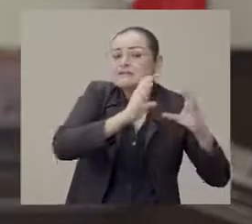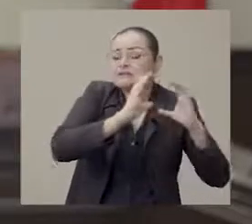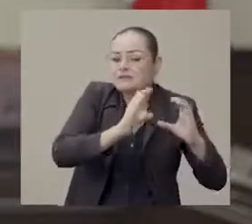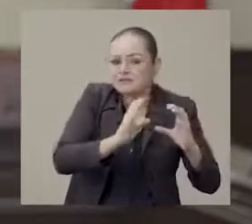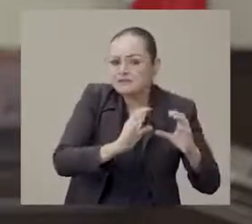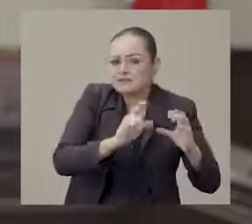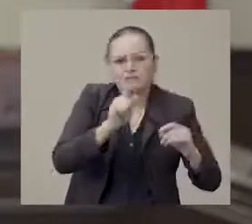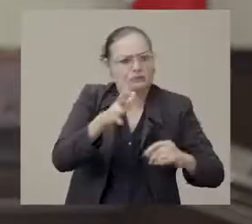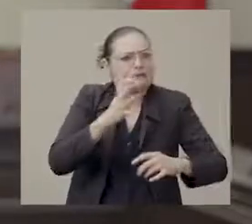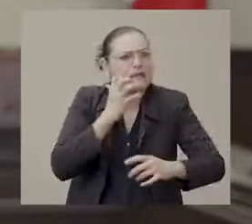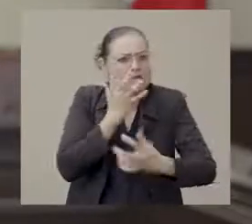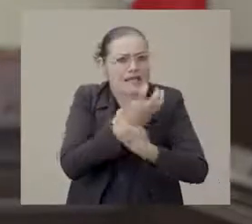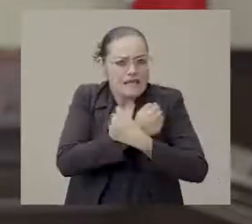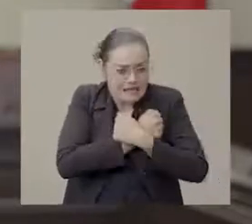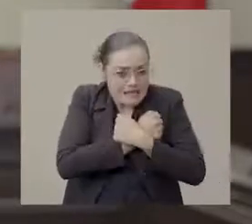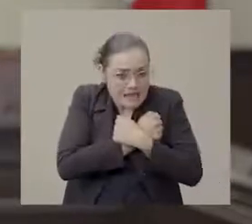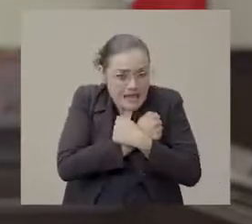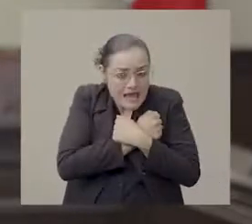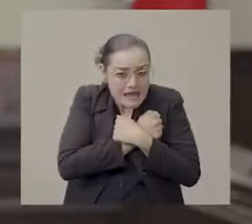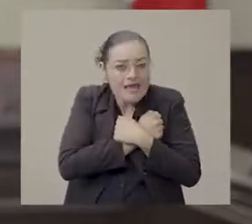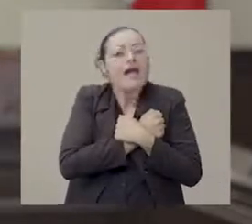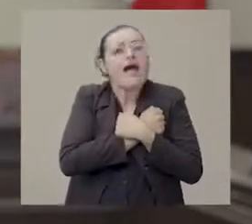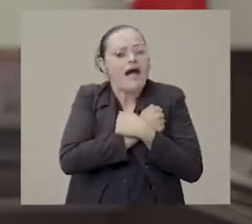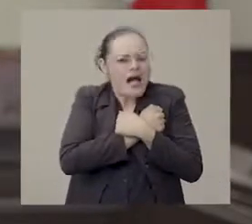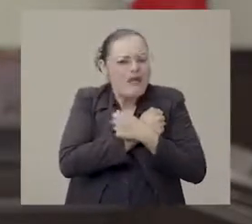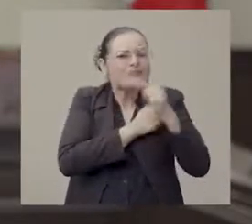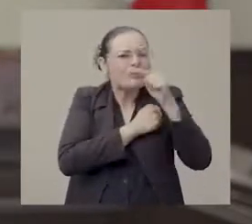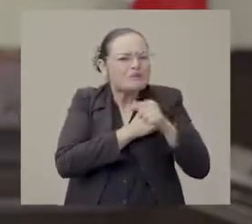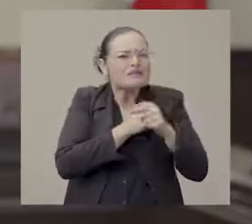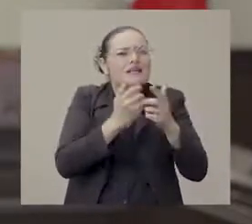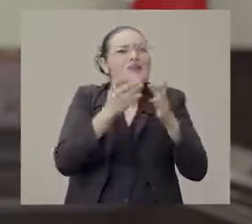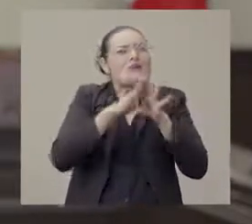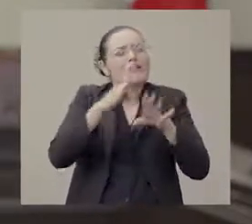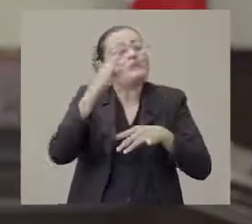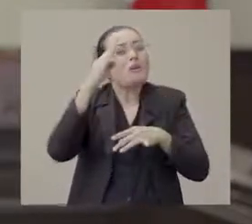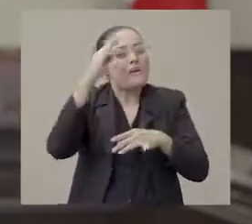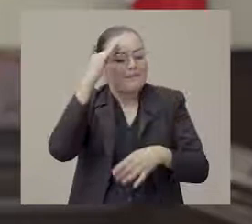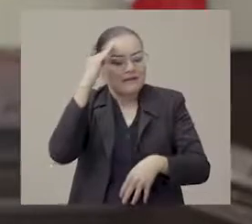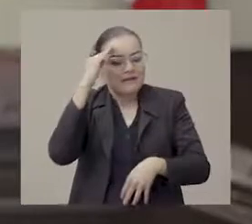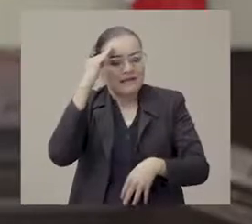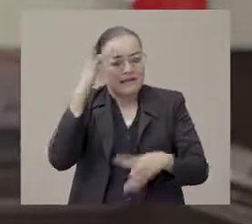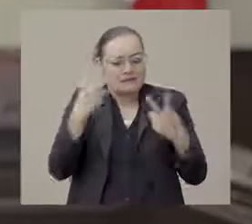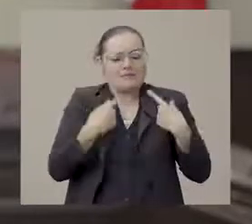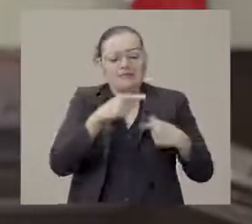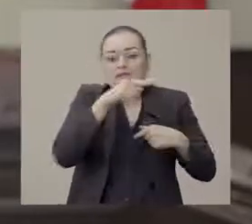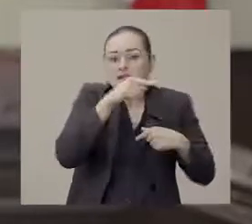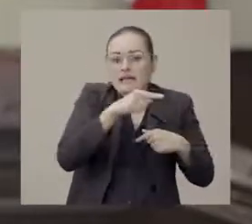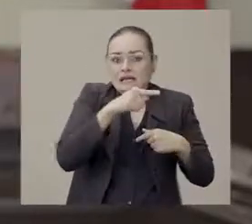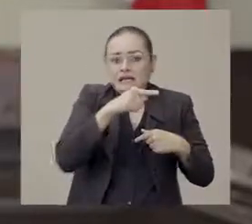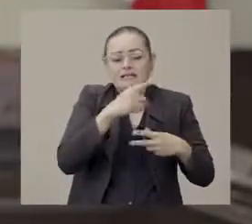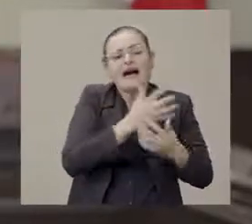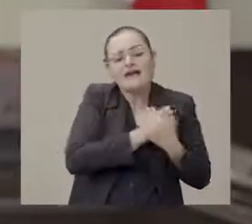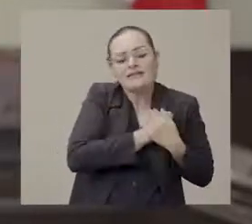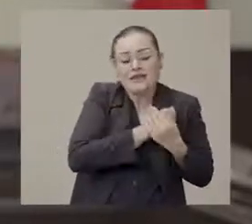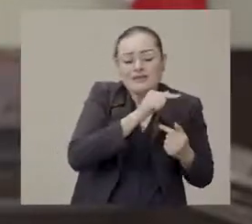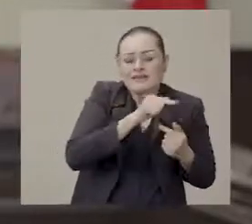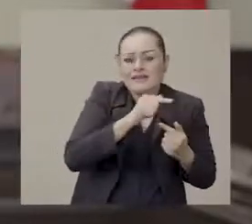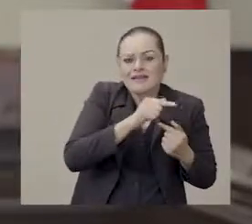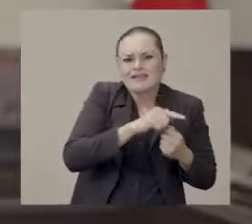Si usted quiere a alguien, piensen en lo que sentiría si mañana no estuviera más.